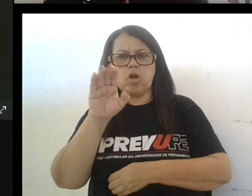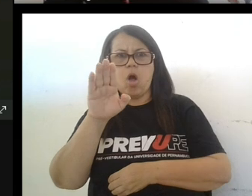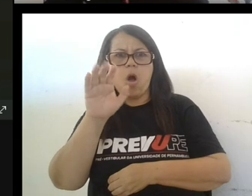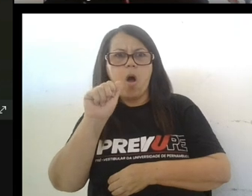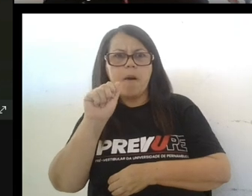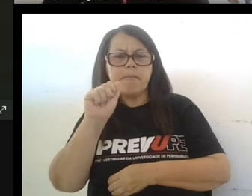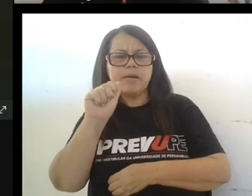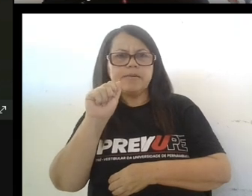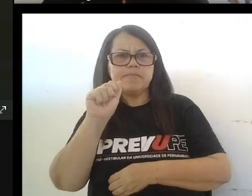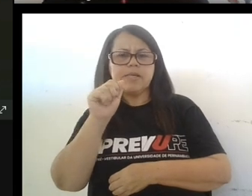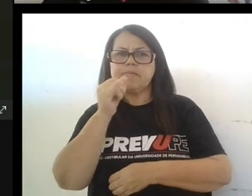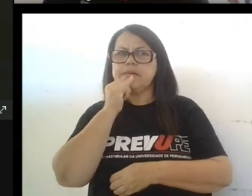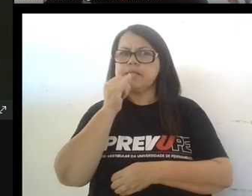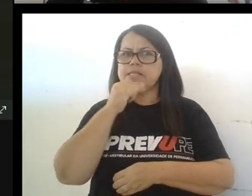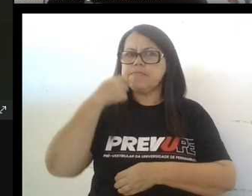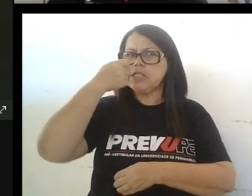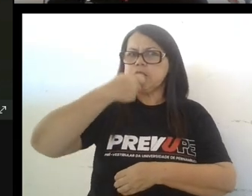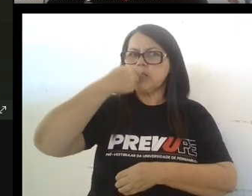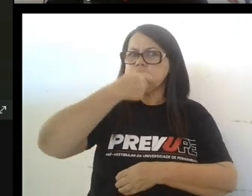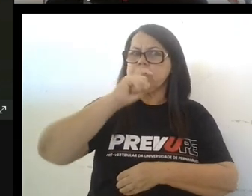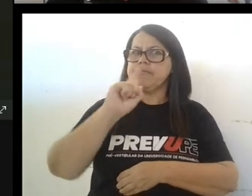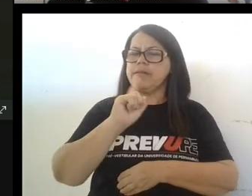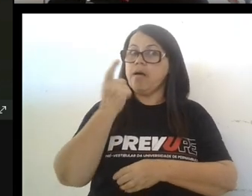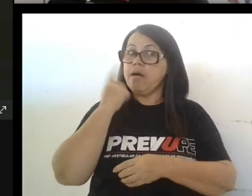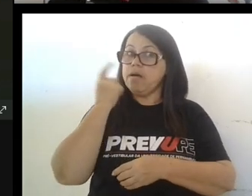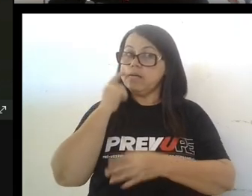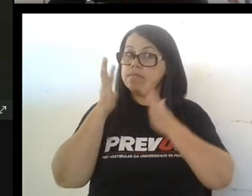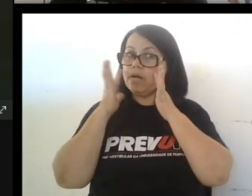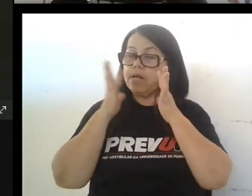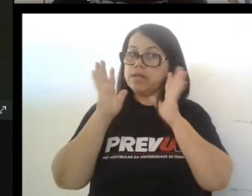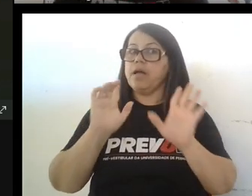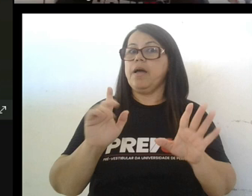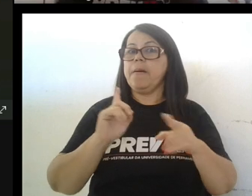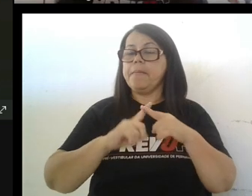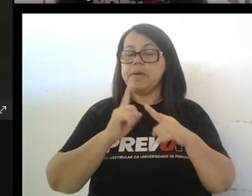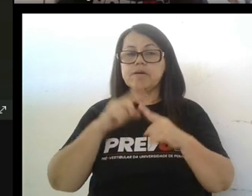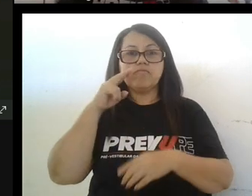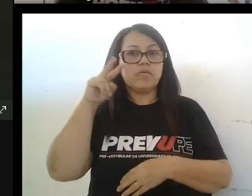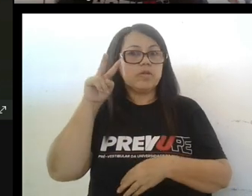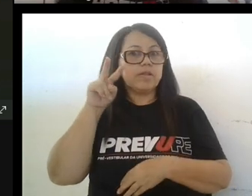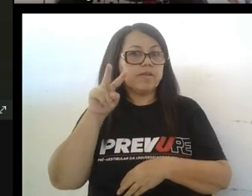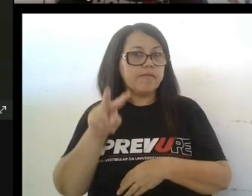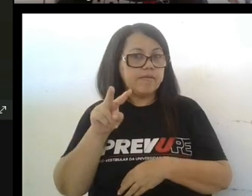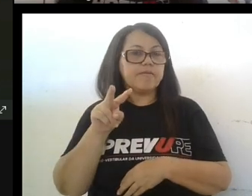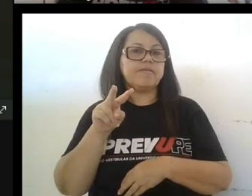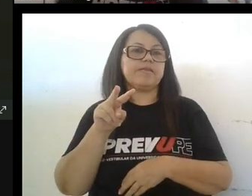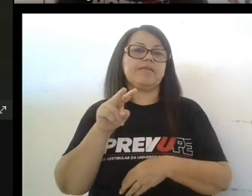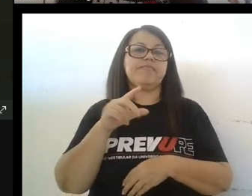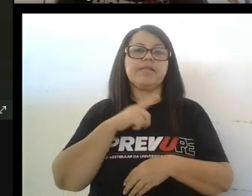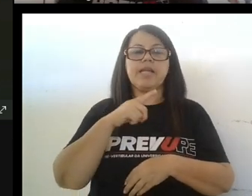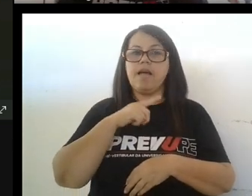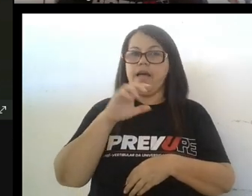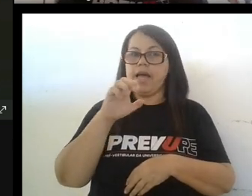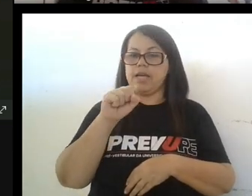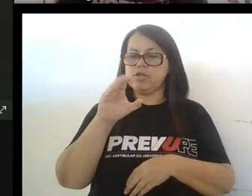cepillarse por ejemplo los dientes mucha atención y la escoba como podéis ver aquí es este